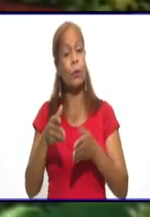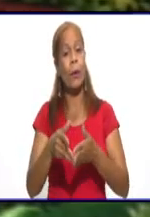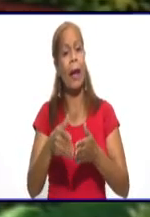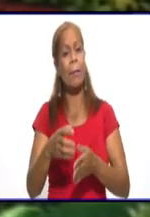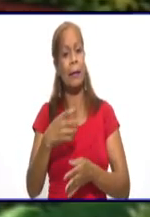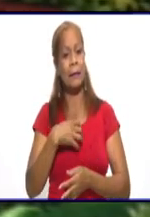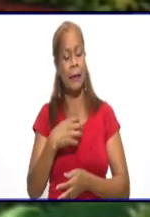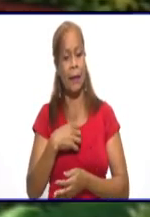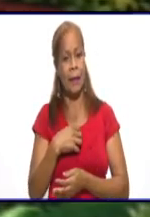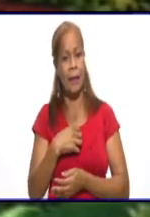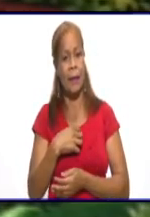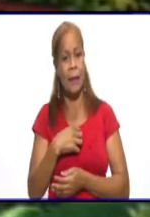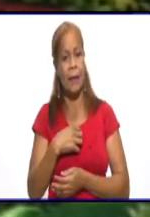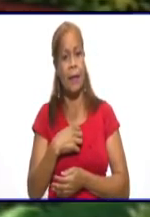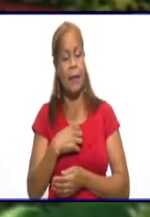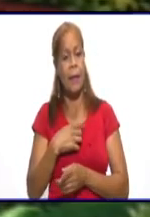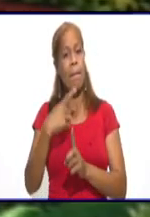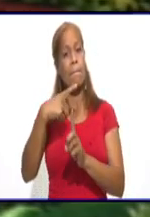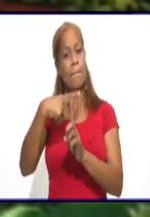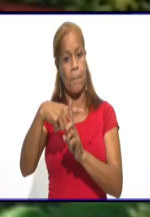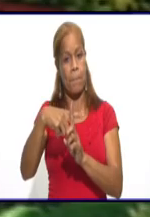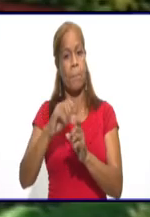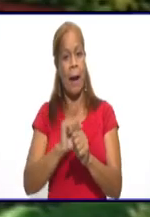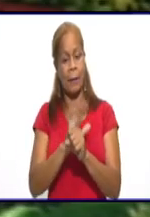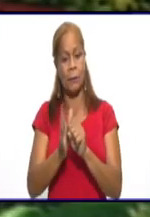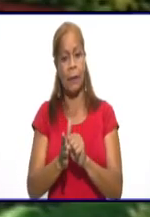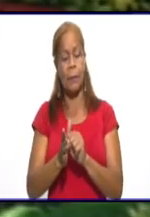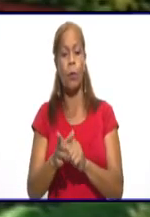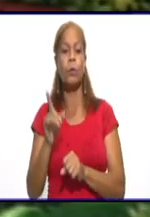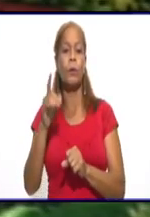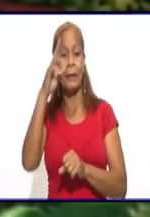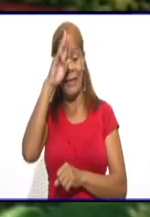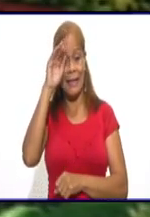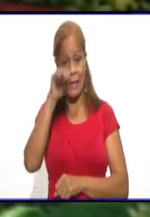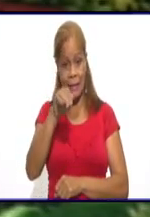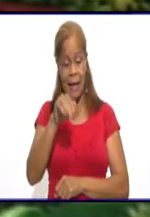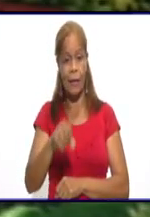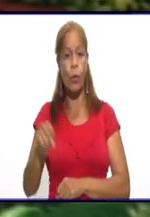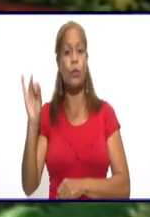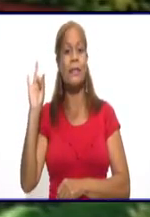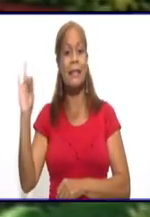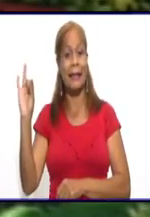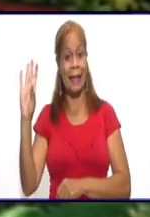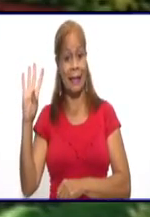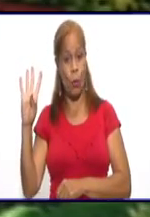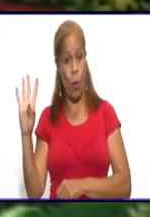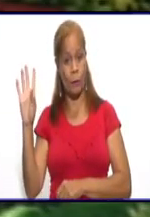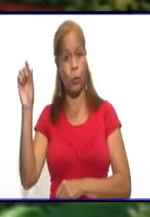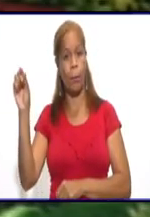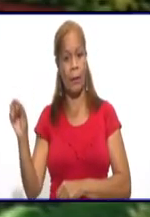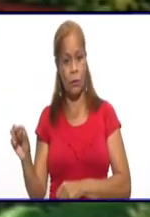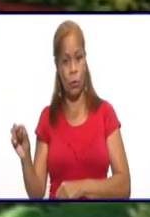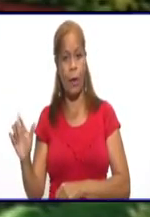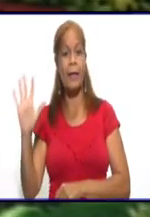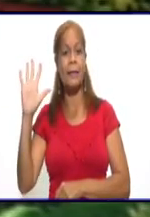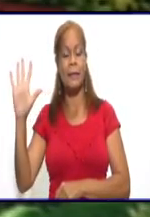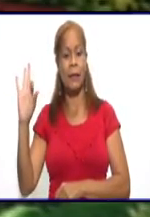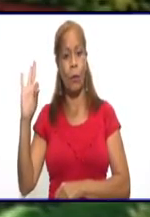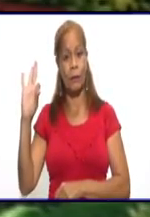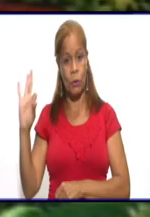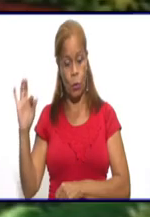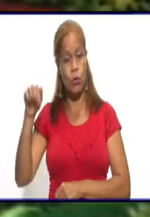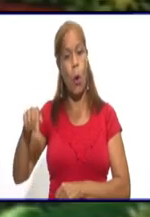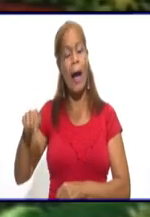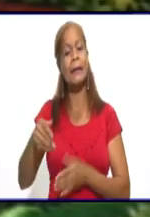casos activos a la COVID-19 ingresados, un total de 74 personas, 58 aquí en Granma